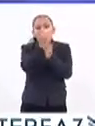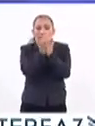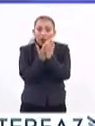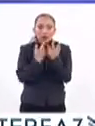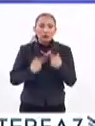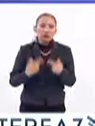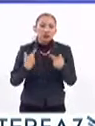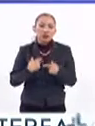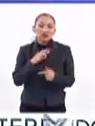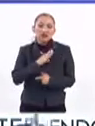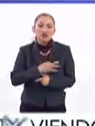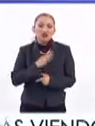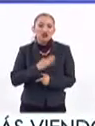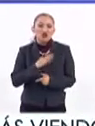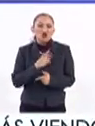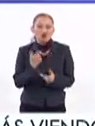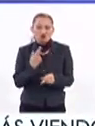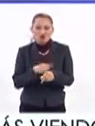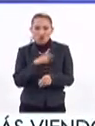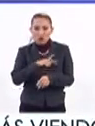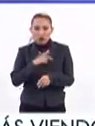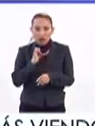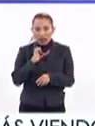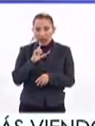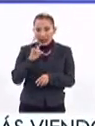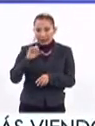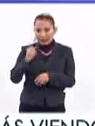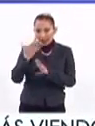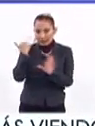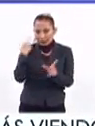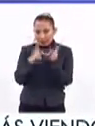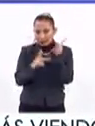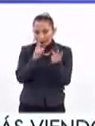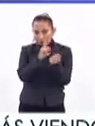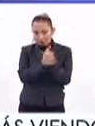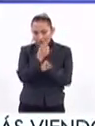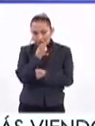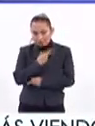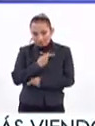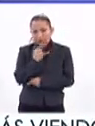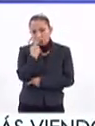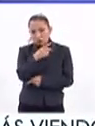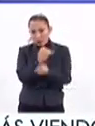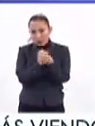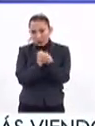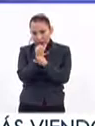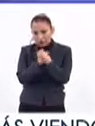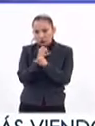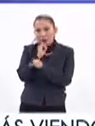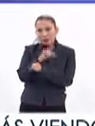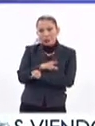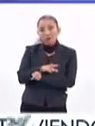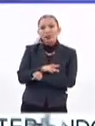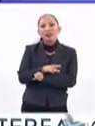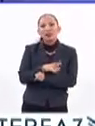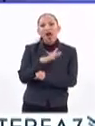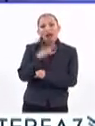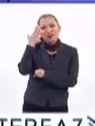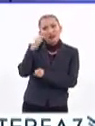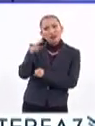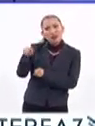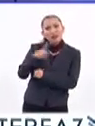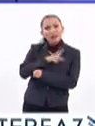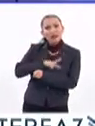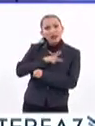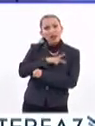menos personas estén infectadas de este virus. Me comentaba Elis Omar, cuando platicaba con ella, que en su investigación también se enteró de